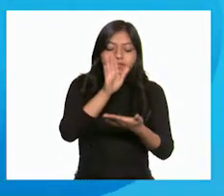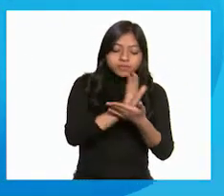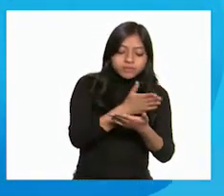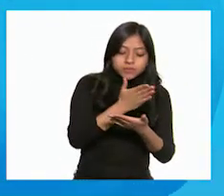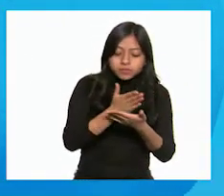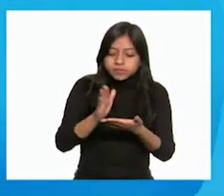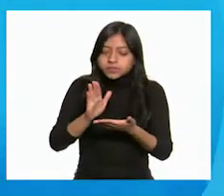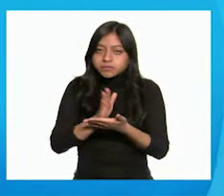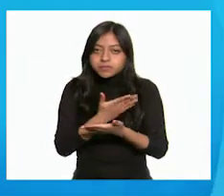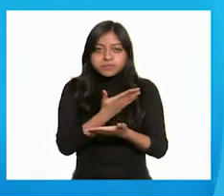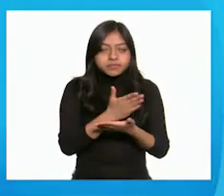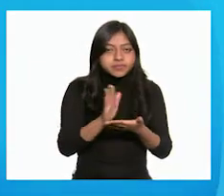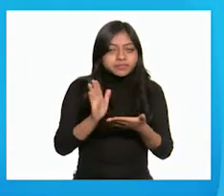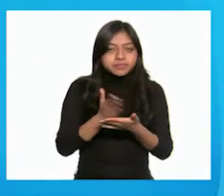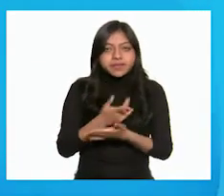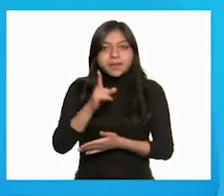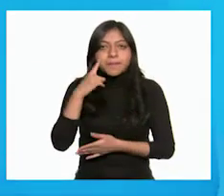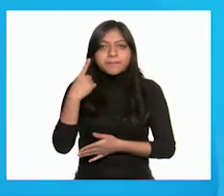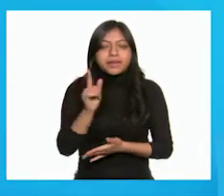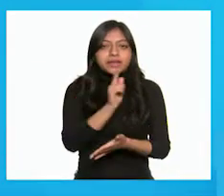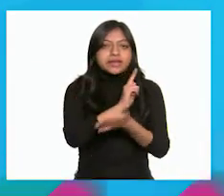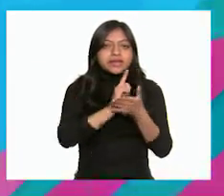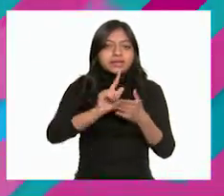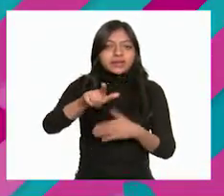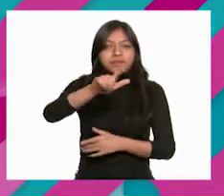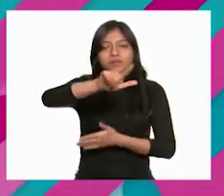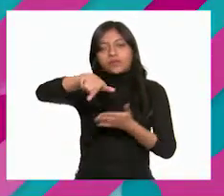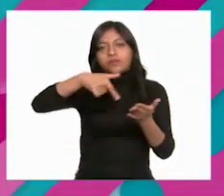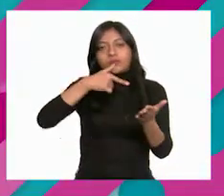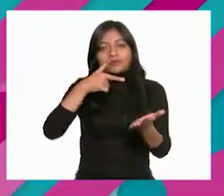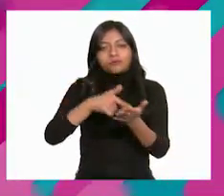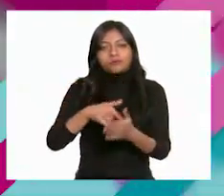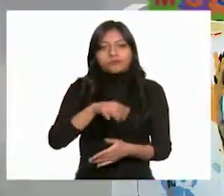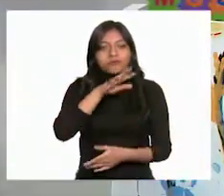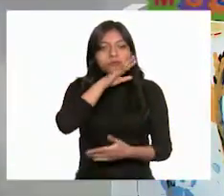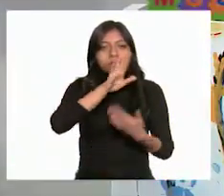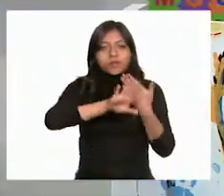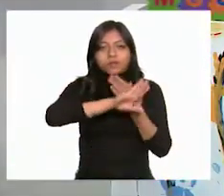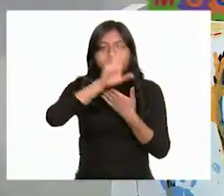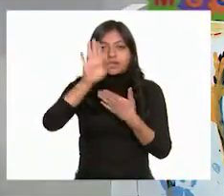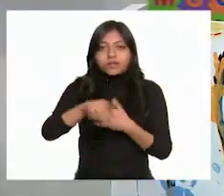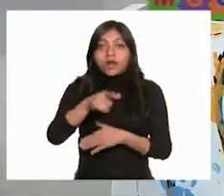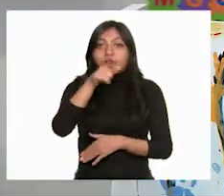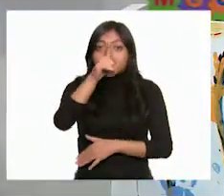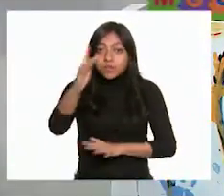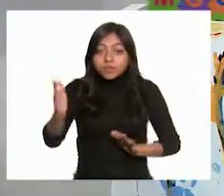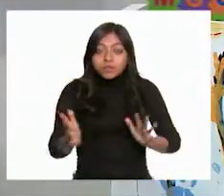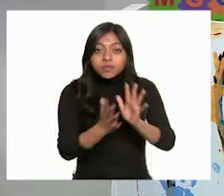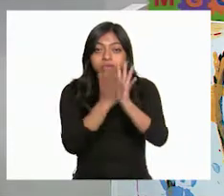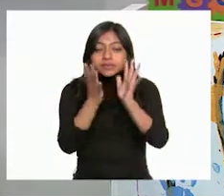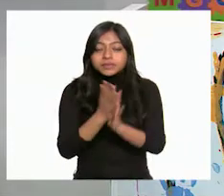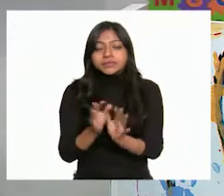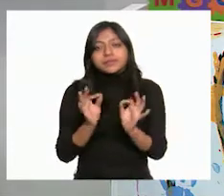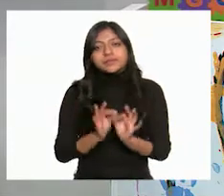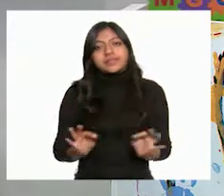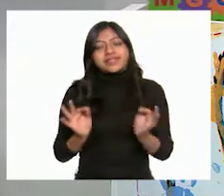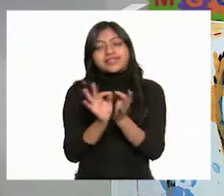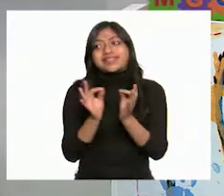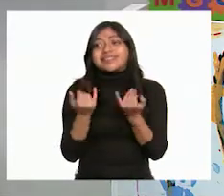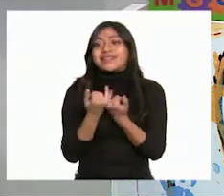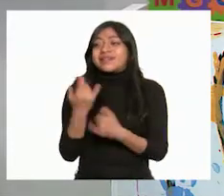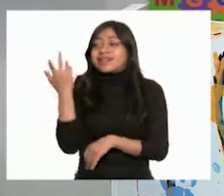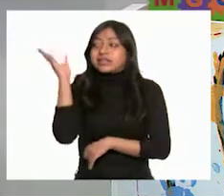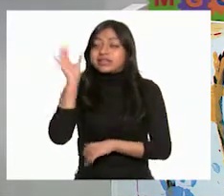colocarlos en su lugar y con ello mantener los espacios libres de basura y contaminación. La participación de las autoridades es muy importante.